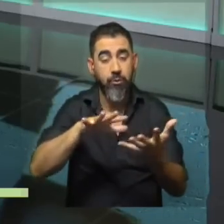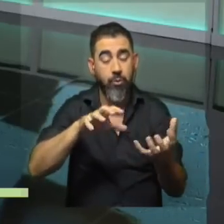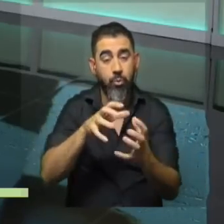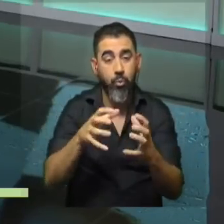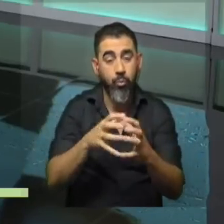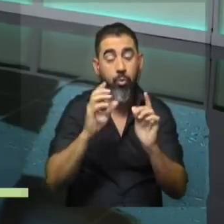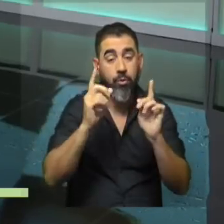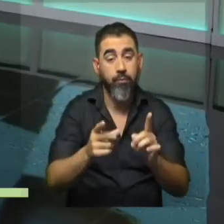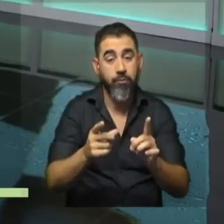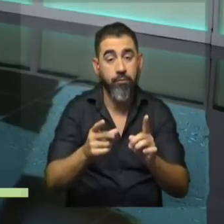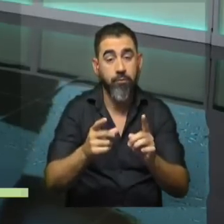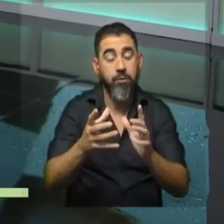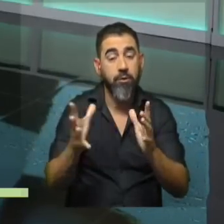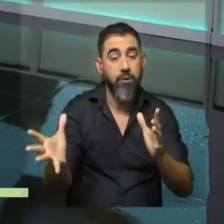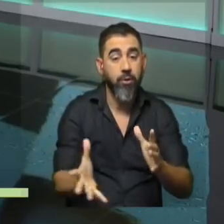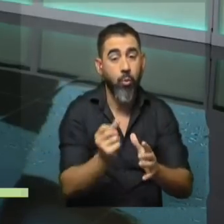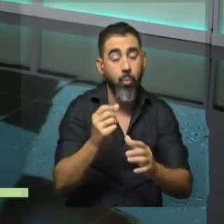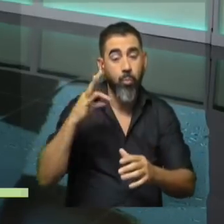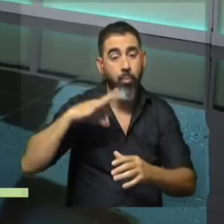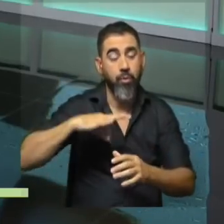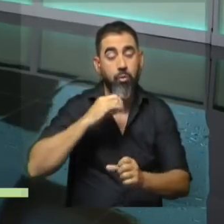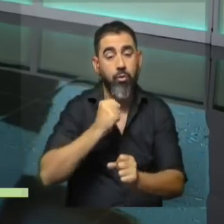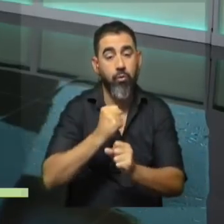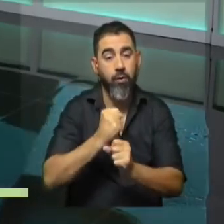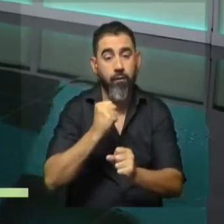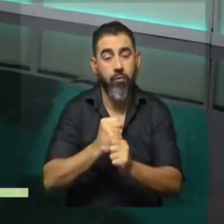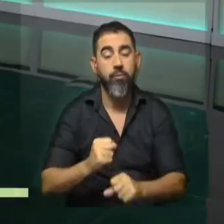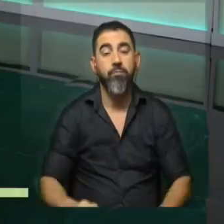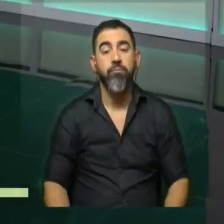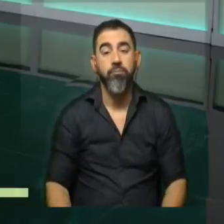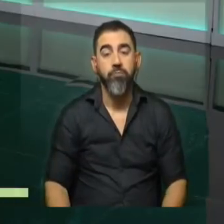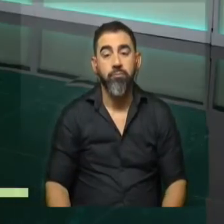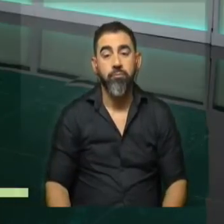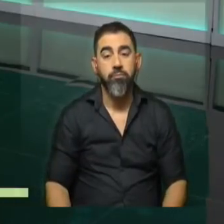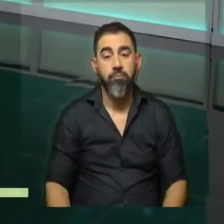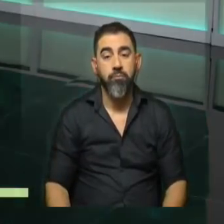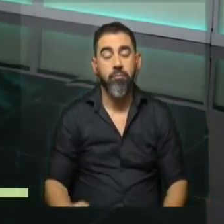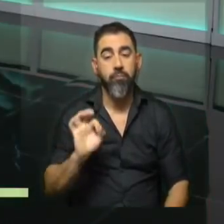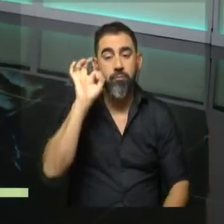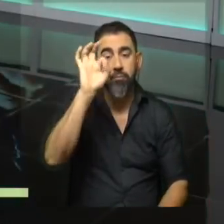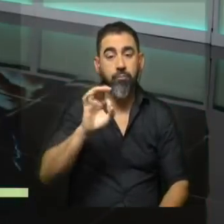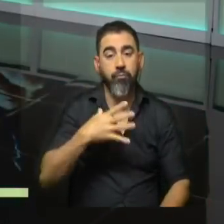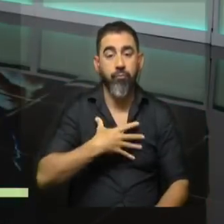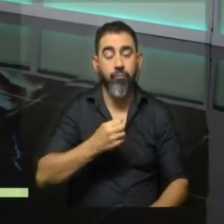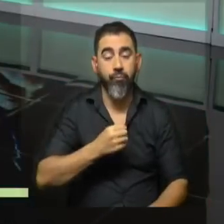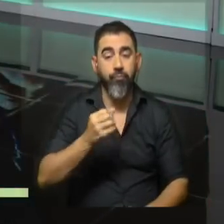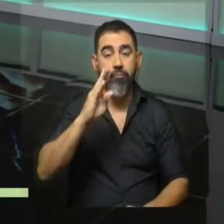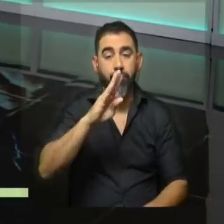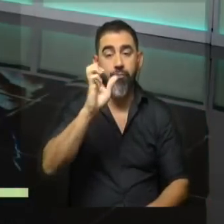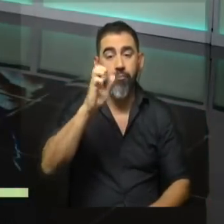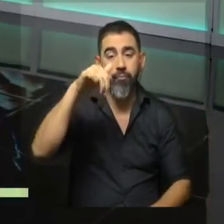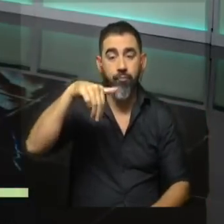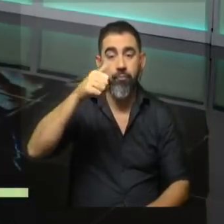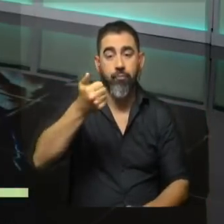y la recuperación salarial de los trabajadores. Por otra parte les contamos que el senador blanco guerrerista Gustavo